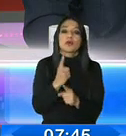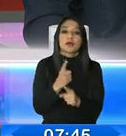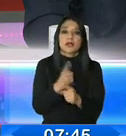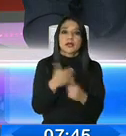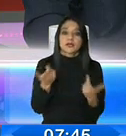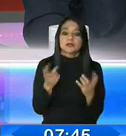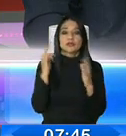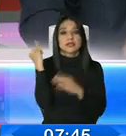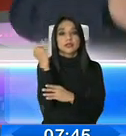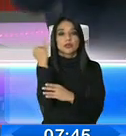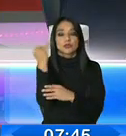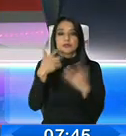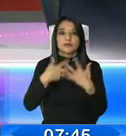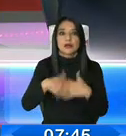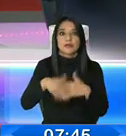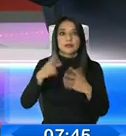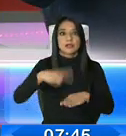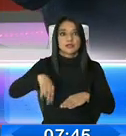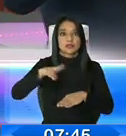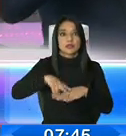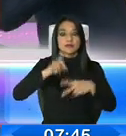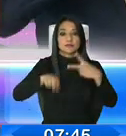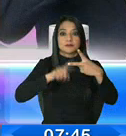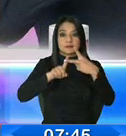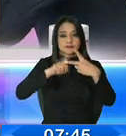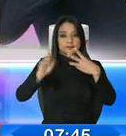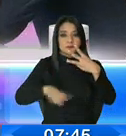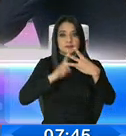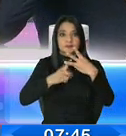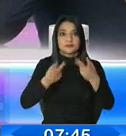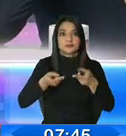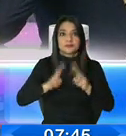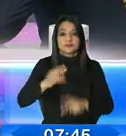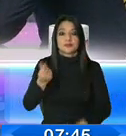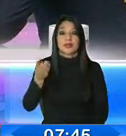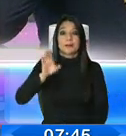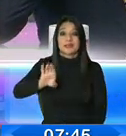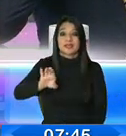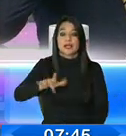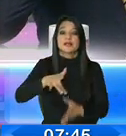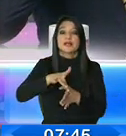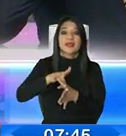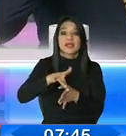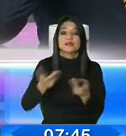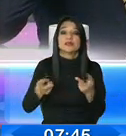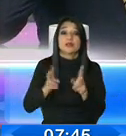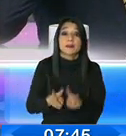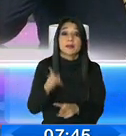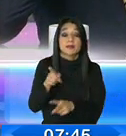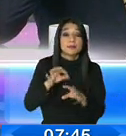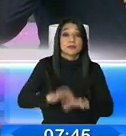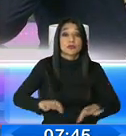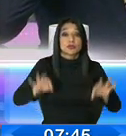para esas industrias nacionales, punto dos, punto tres, tenemos un capital de riesgo, esa es otra